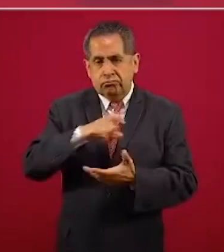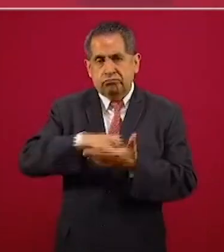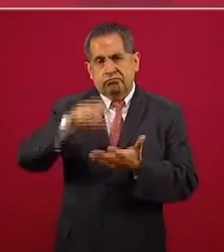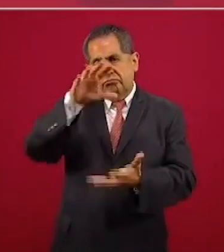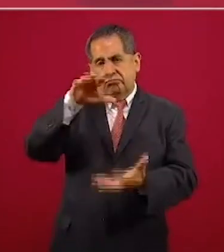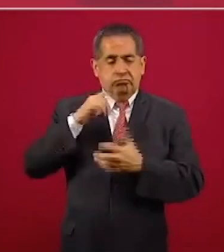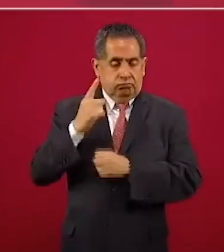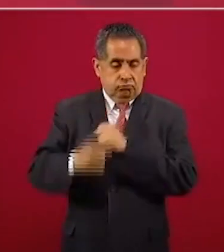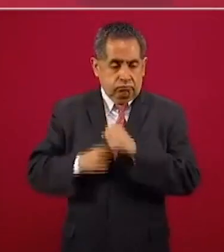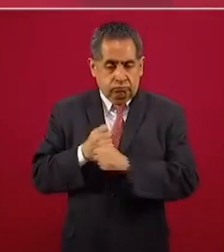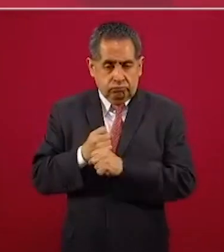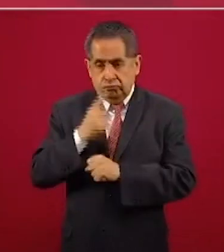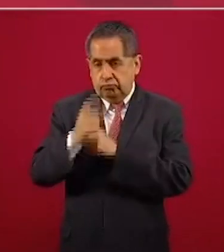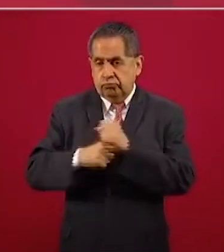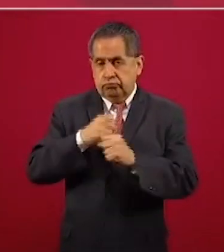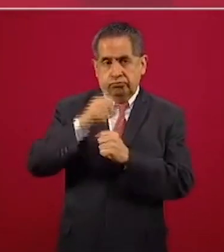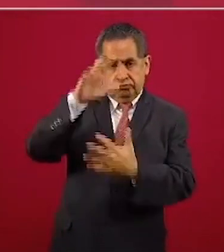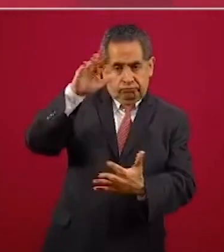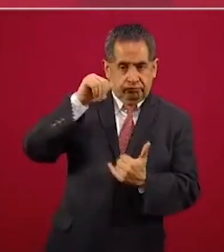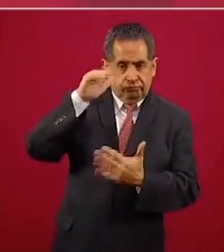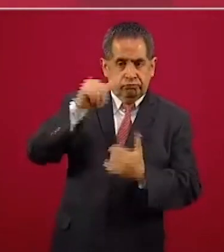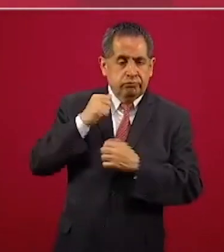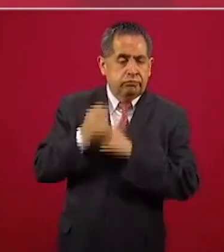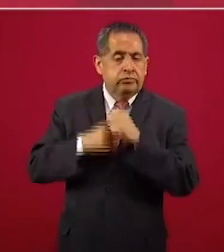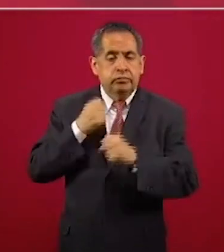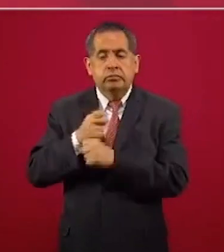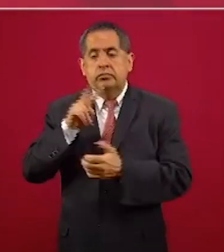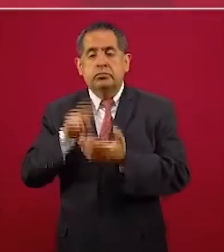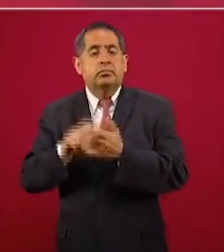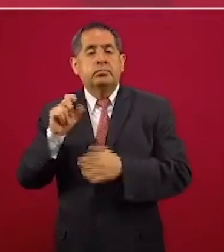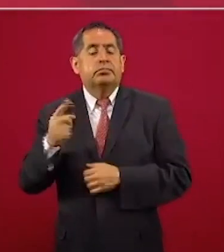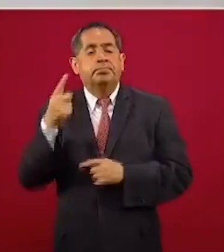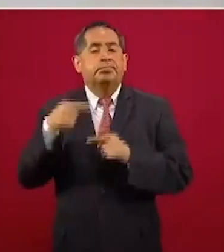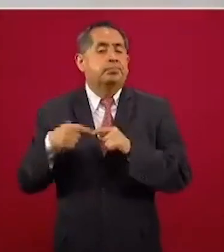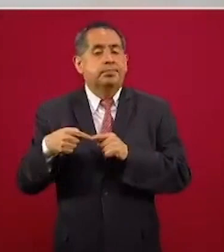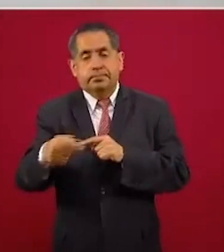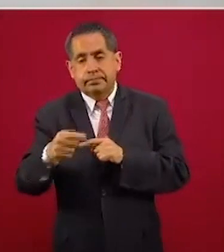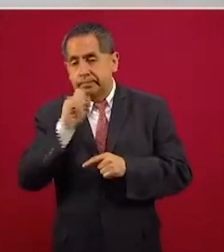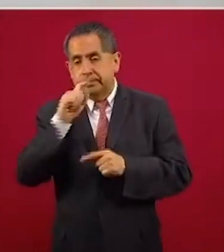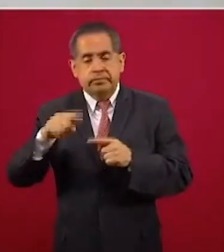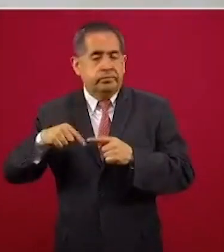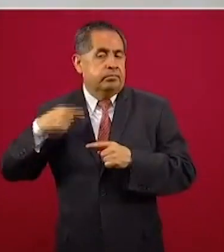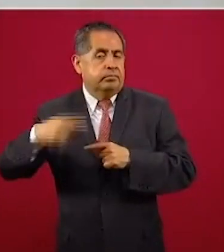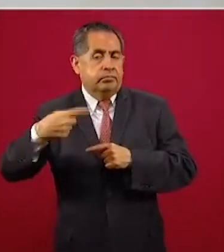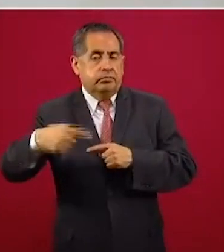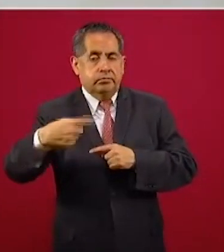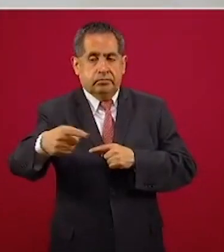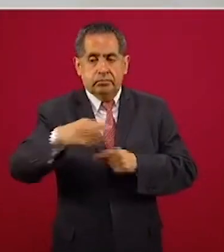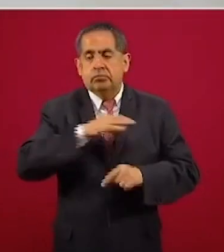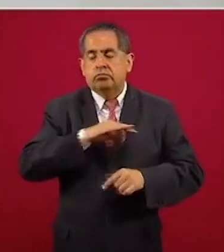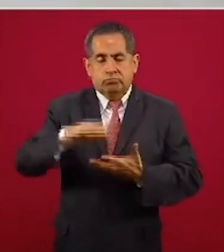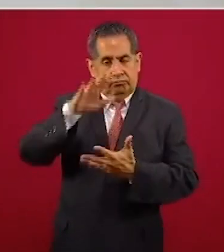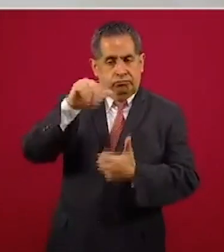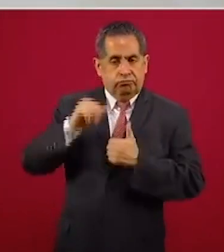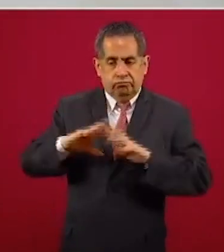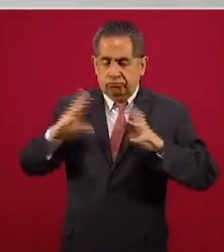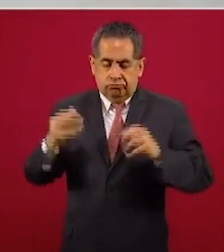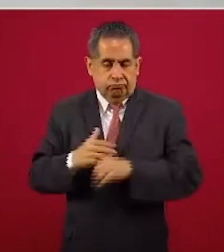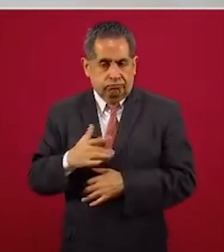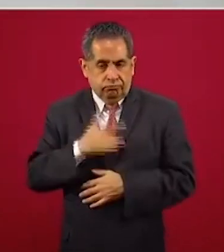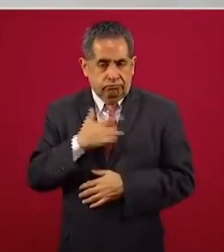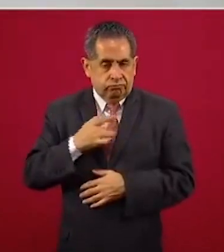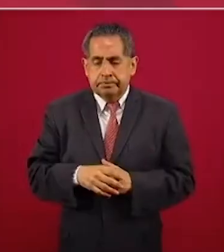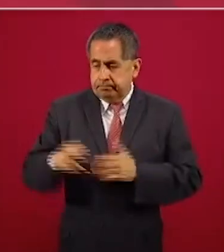anual de medicamentos para el periodo 2021 y para los subsiguientes años. Se realizará un